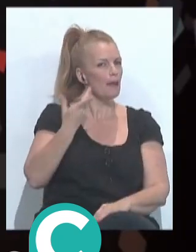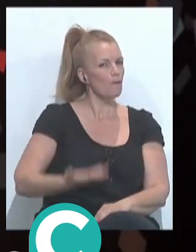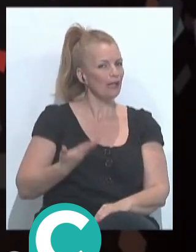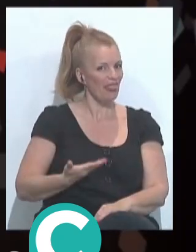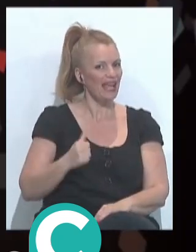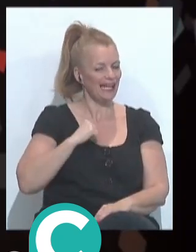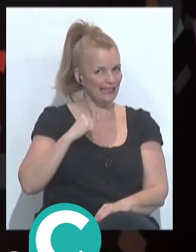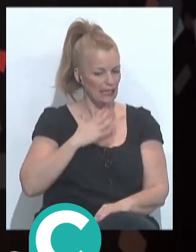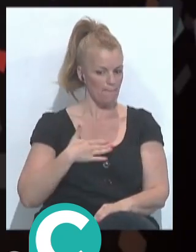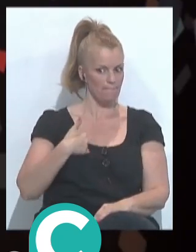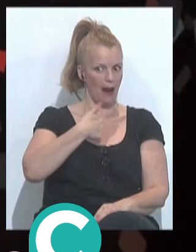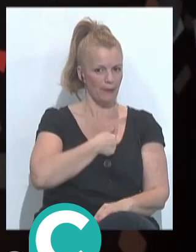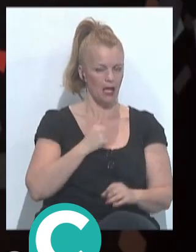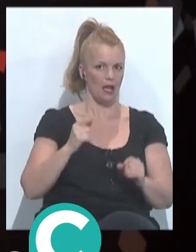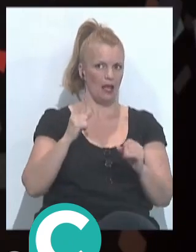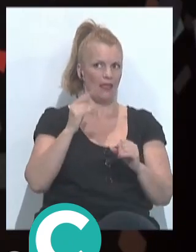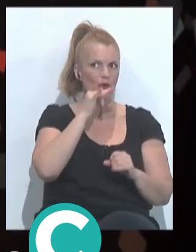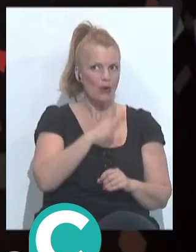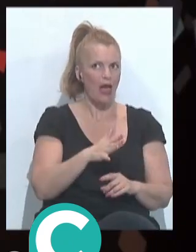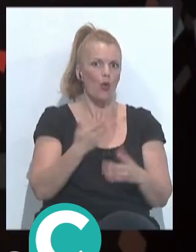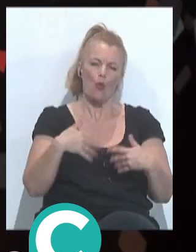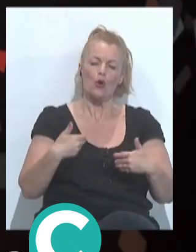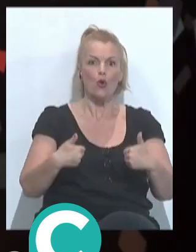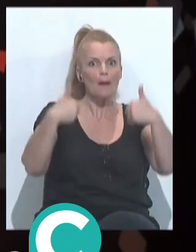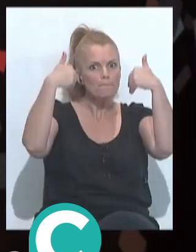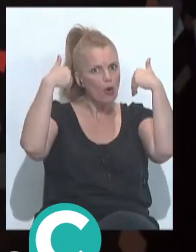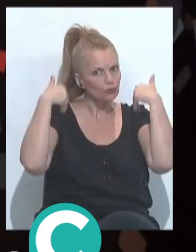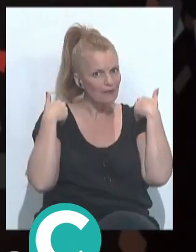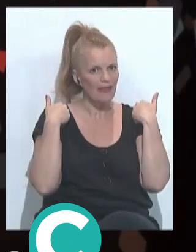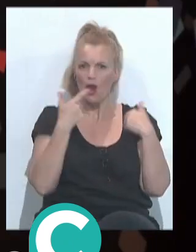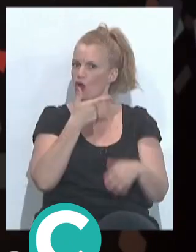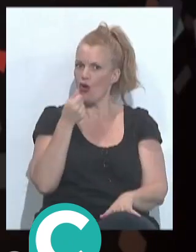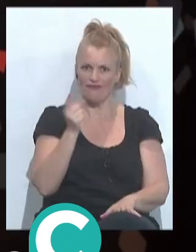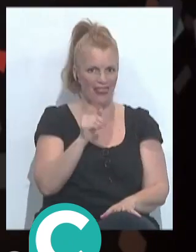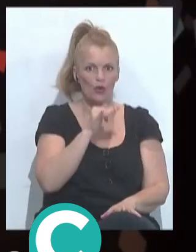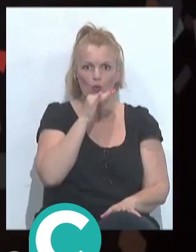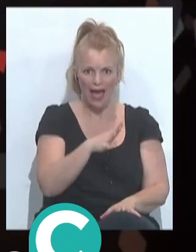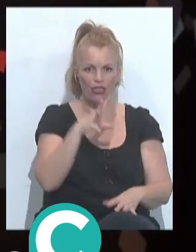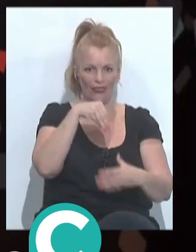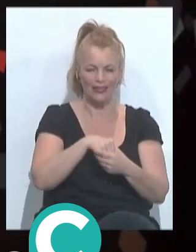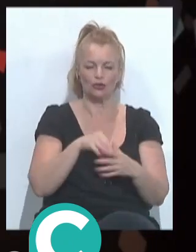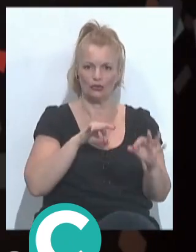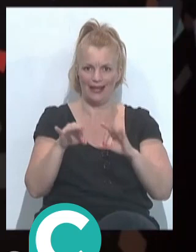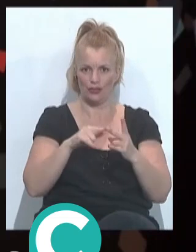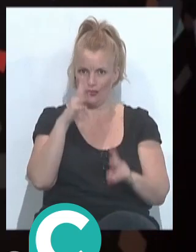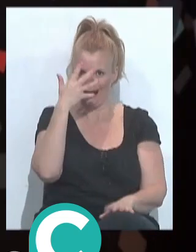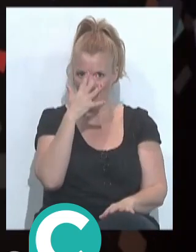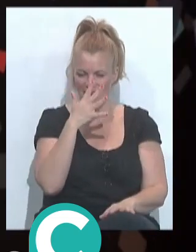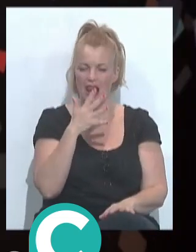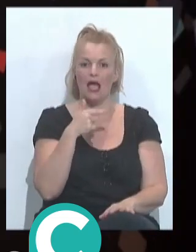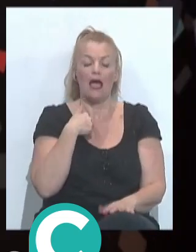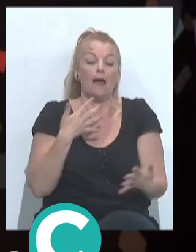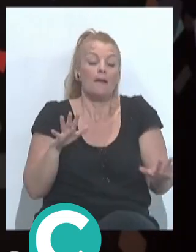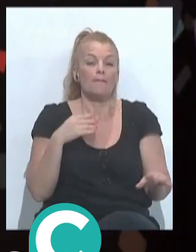tiene el jurado y, sobre todo, la responsabilidad, ¿no? De lo que significa ser el jurado del carnaval y que creo que, no sé, a mi